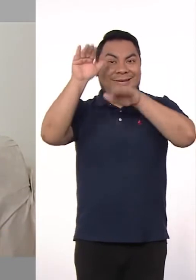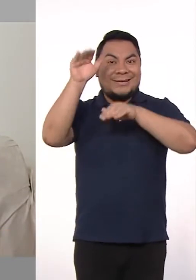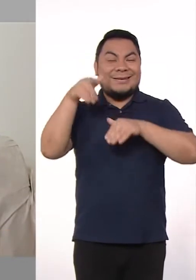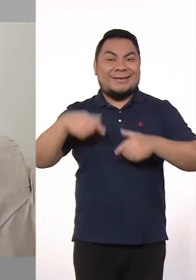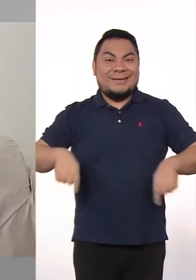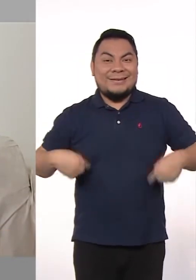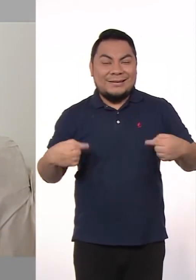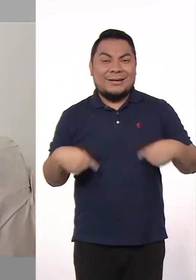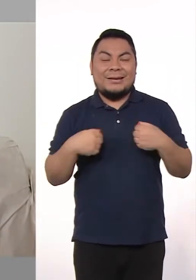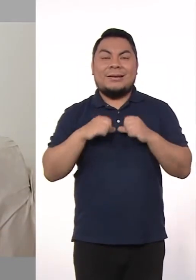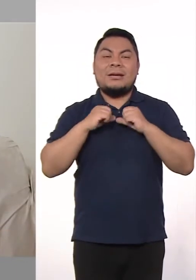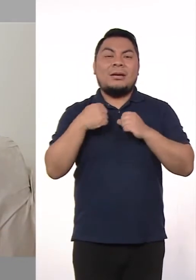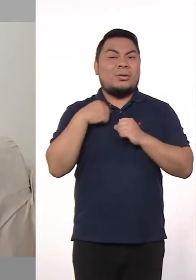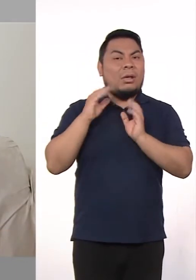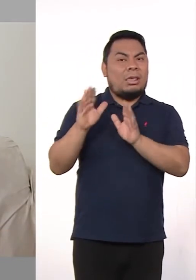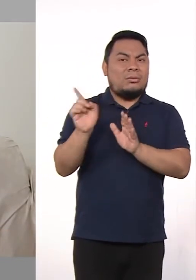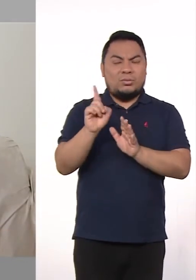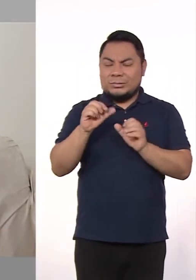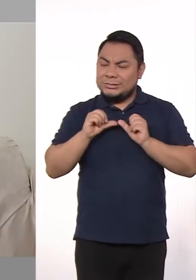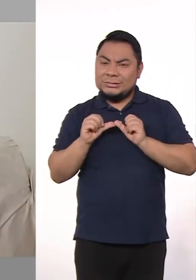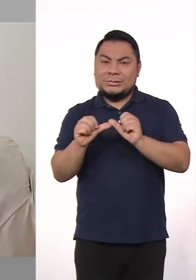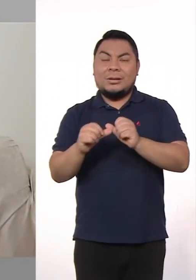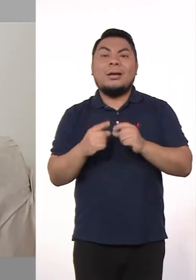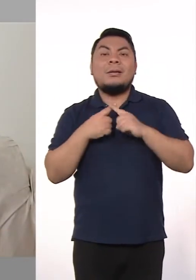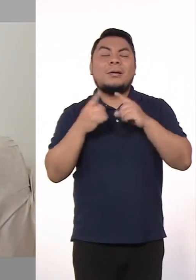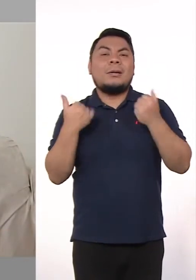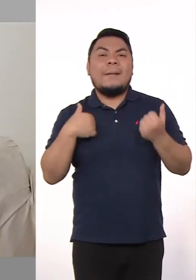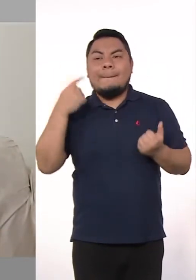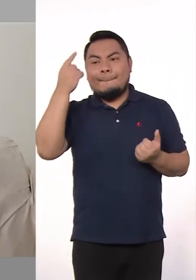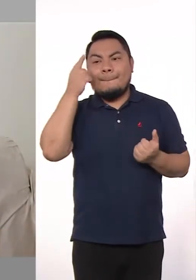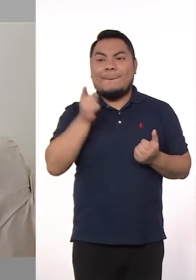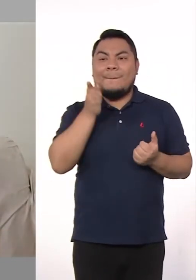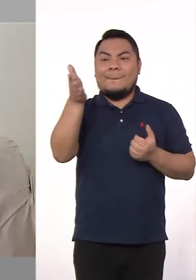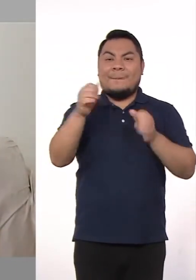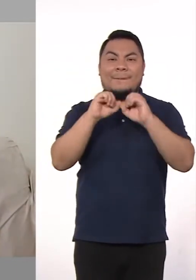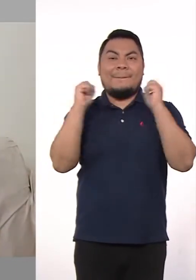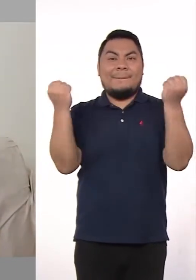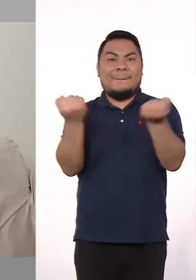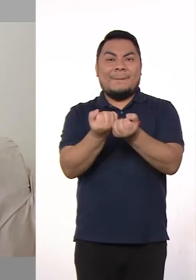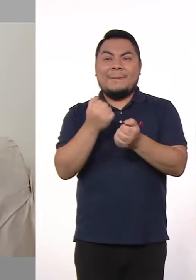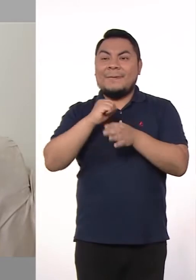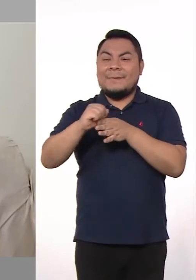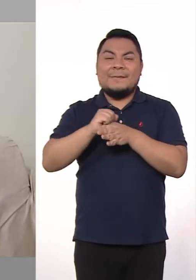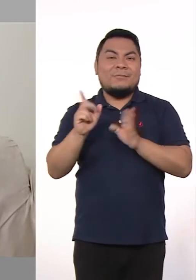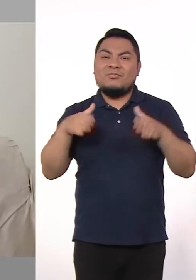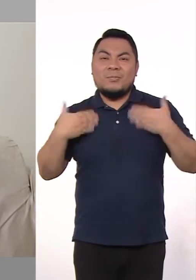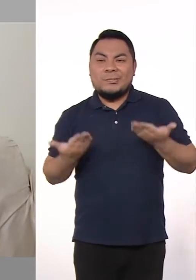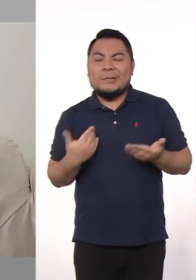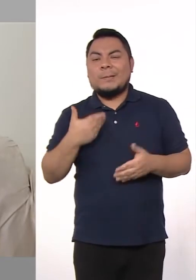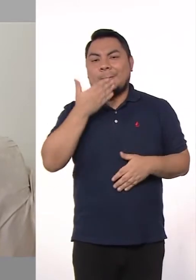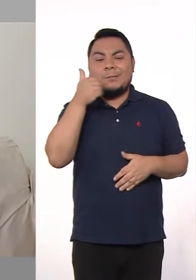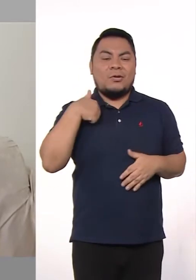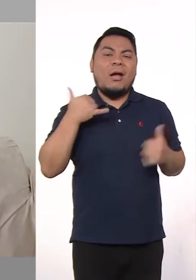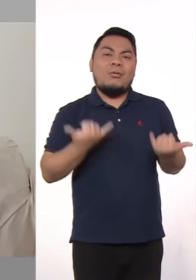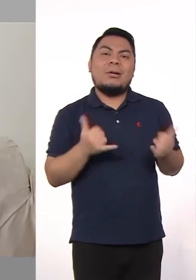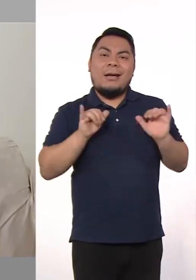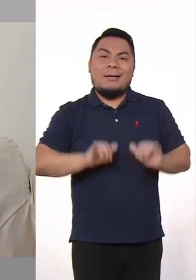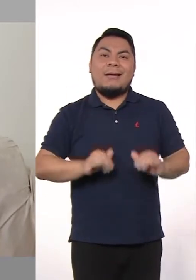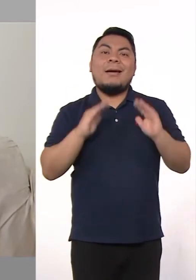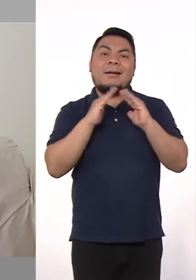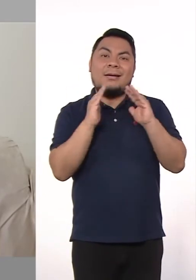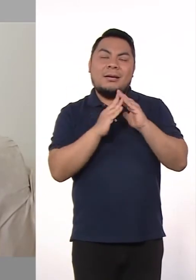puedo utilizar mi silla deportiva en casa ya que no cuento con un tablero y obviamente no puedo salir porque acato las medidas